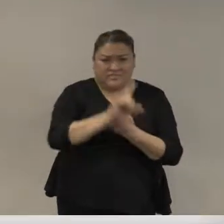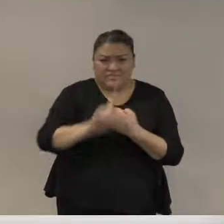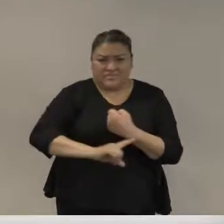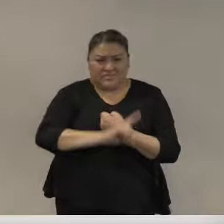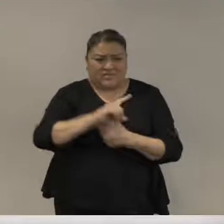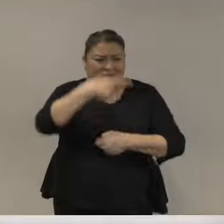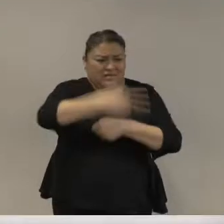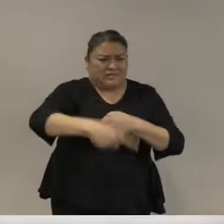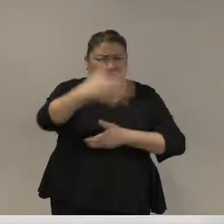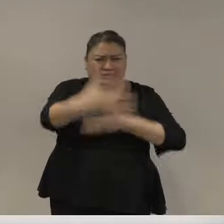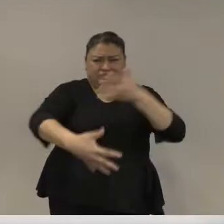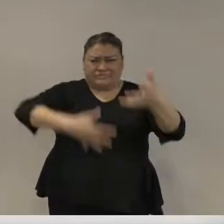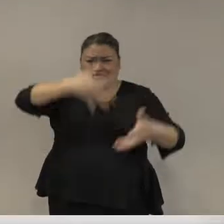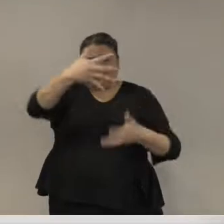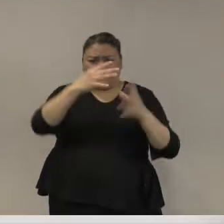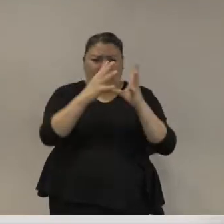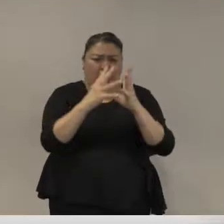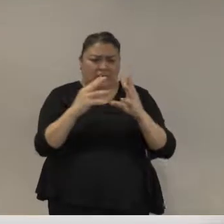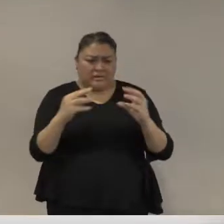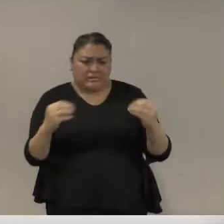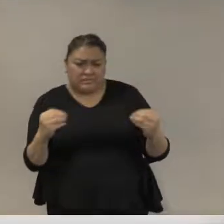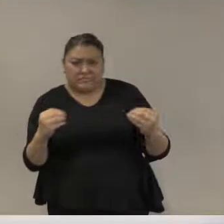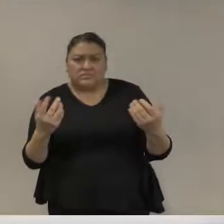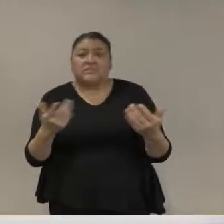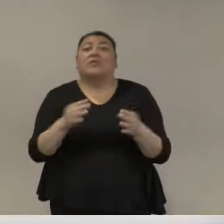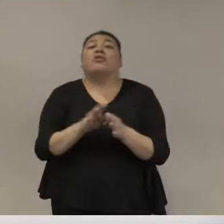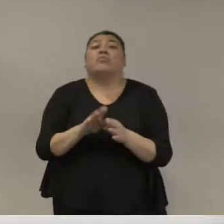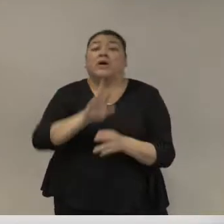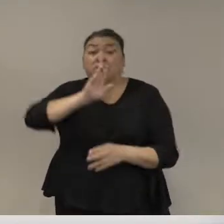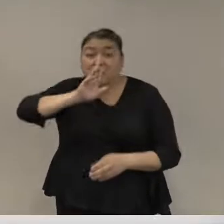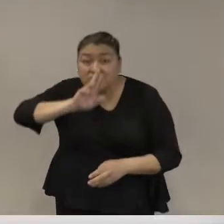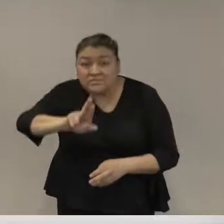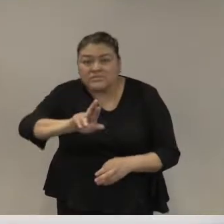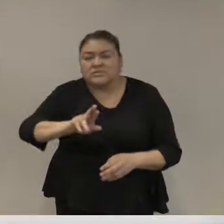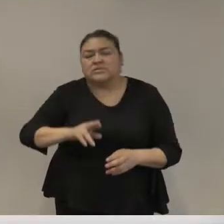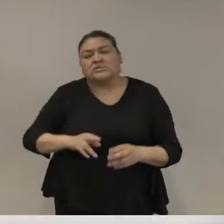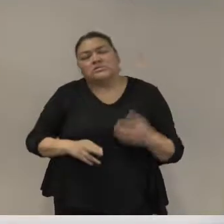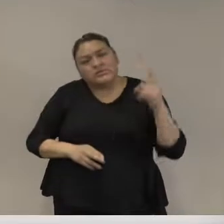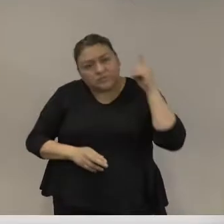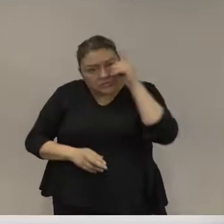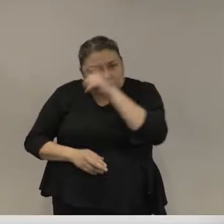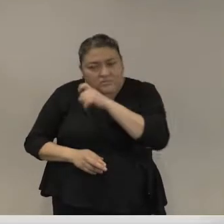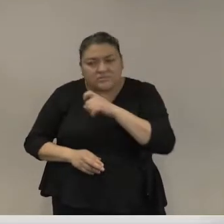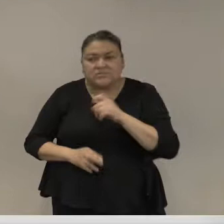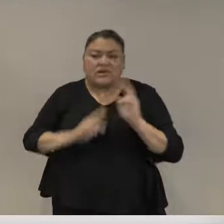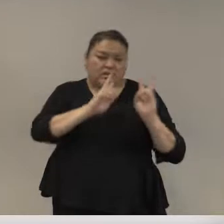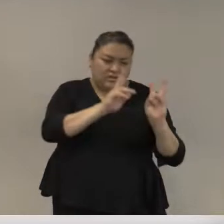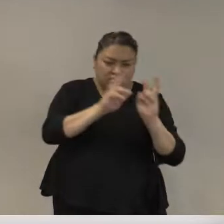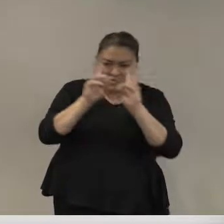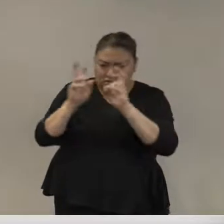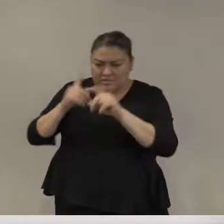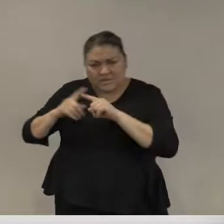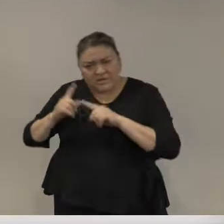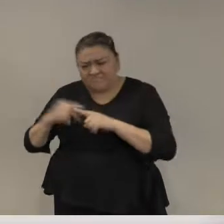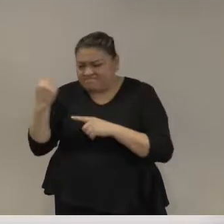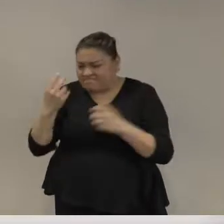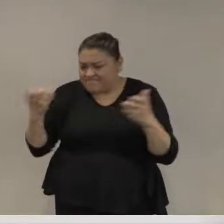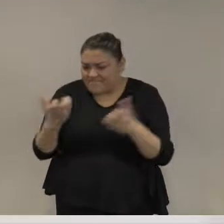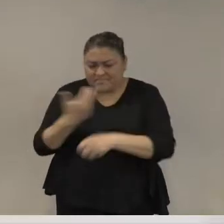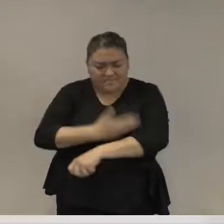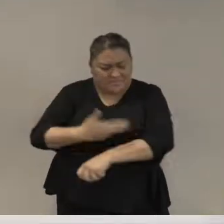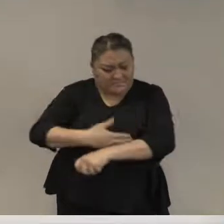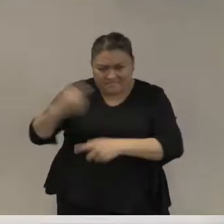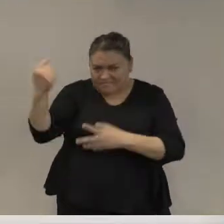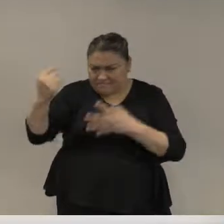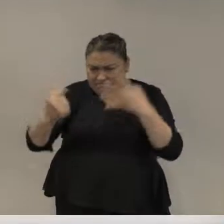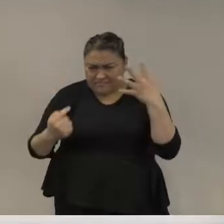seguridad interna? bueno no tengo una respuesta fácil es multifacético es complejo pero sí